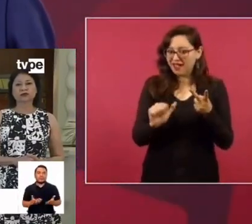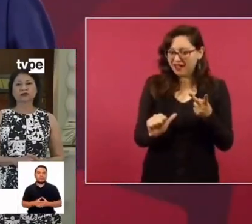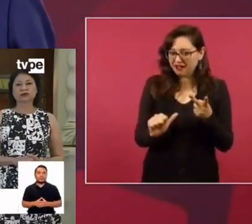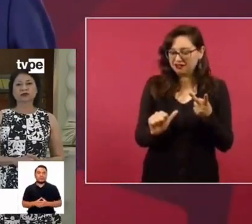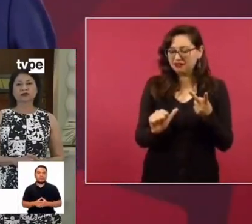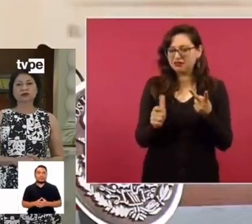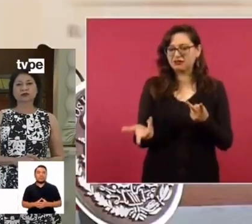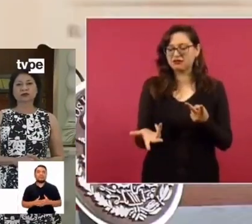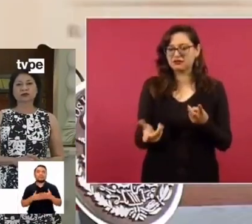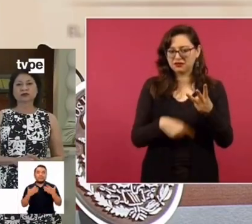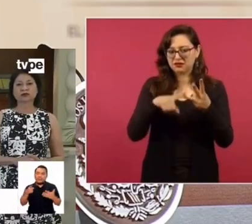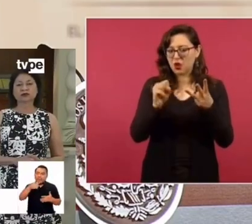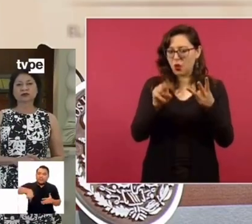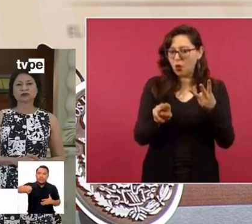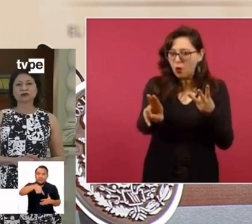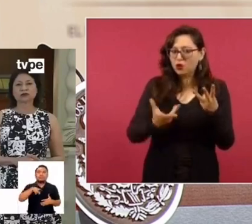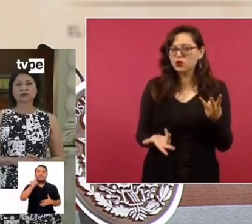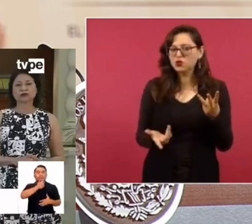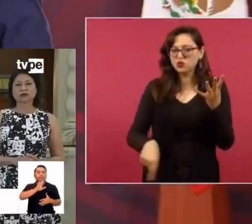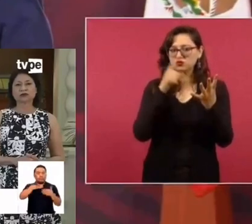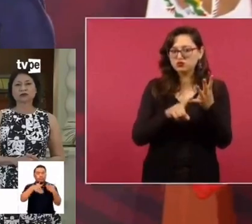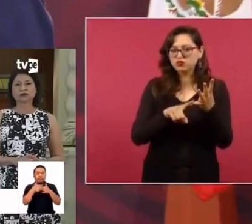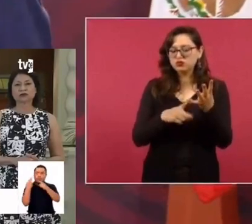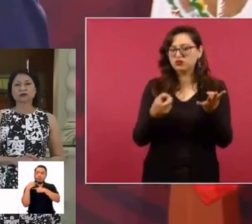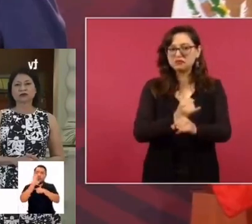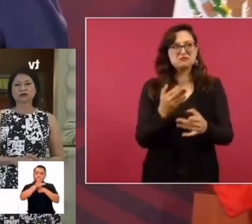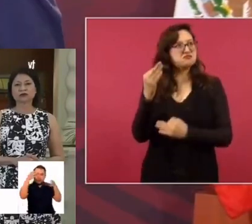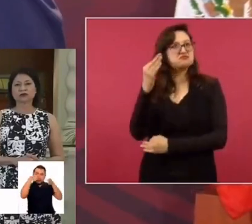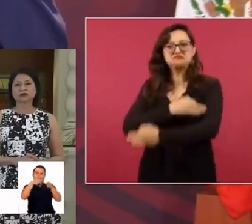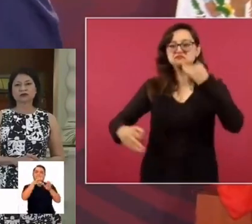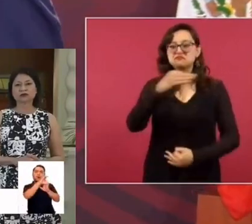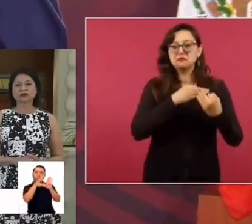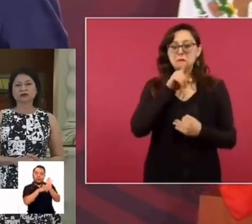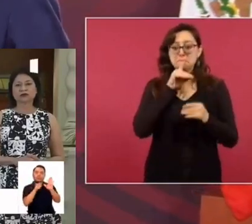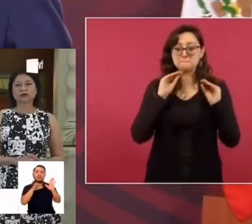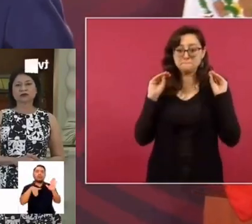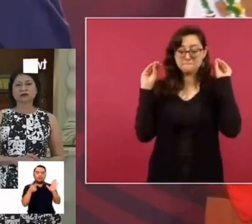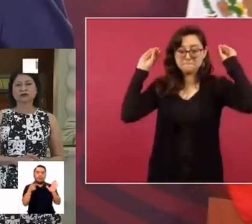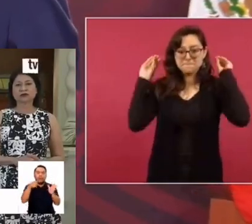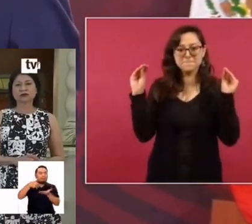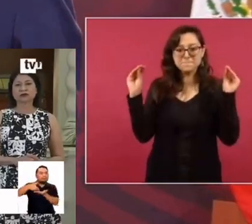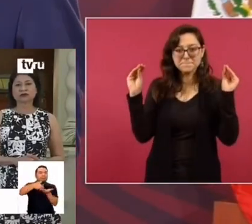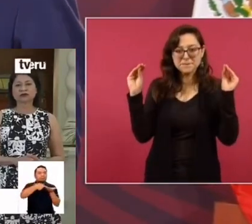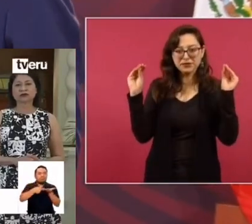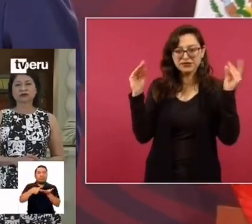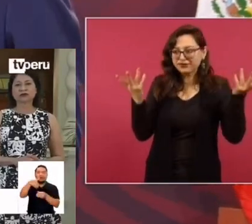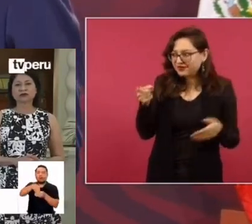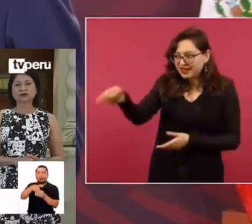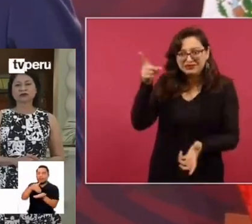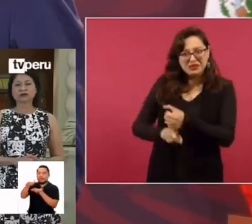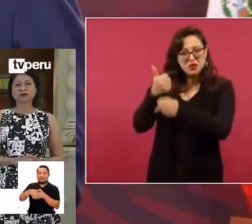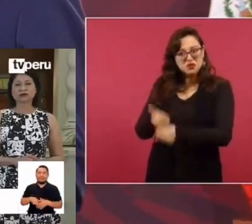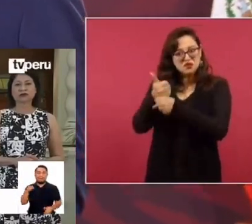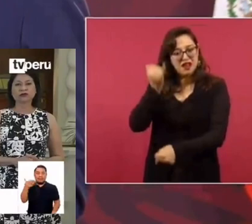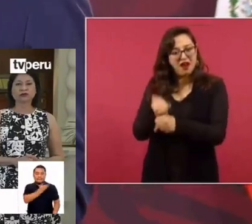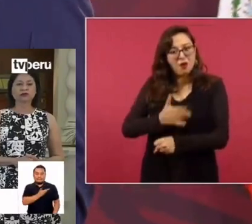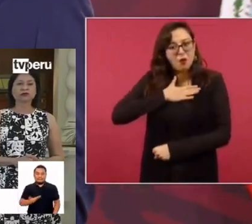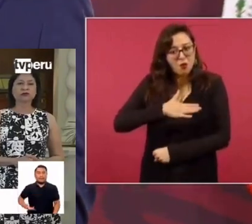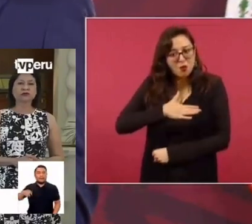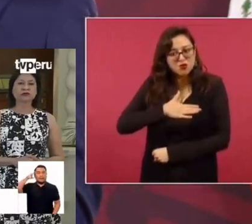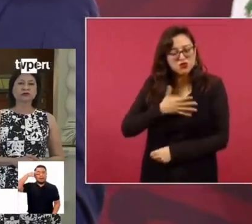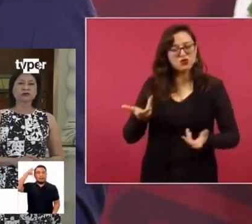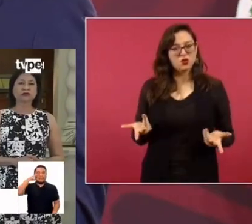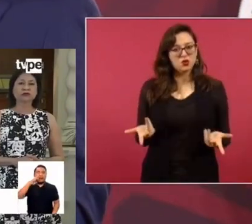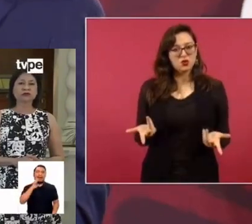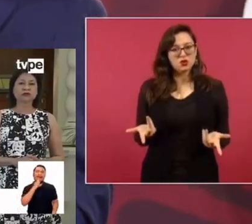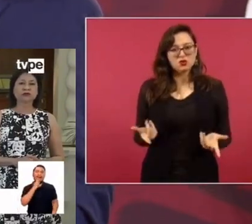América, la ONU, las organizaciones de derechos humanos. Nadie habla de esa gran injusticia. Cuyo